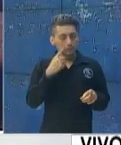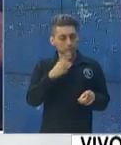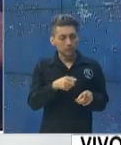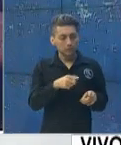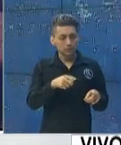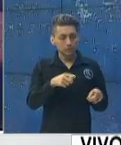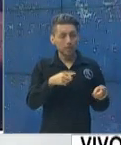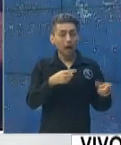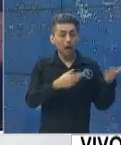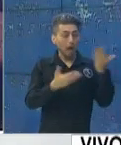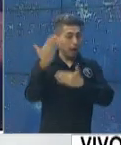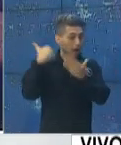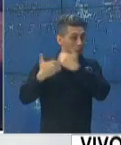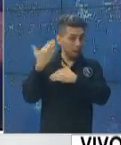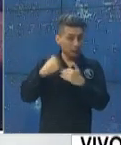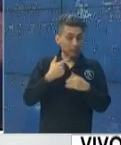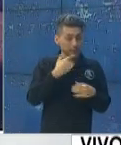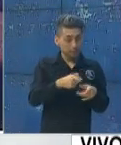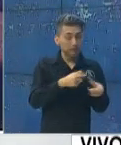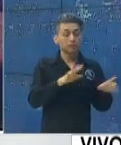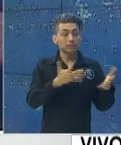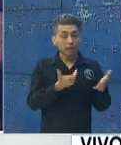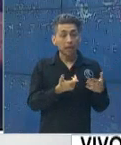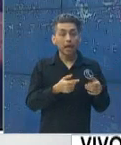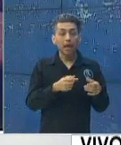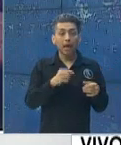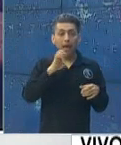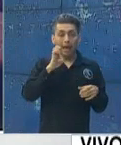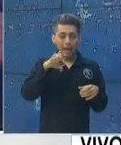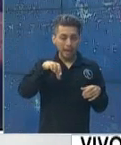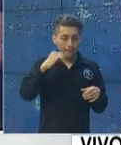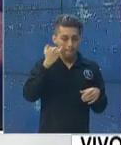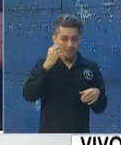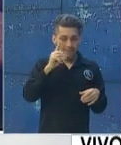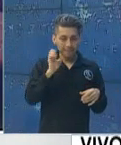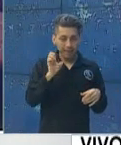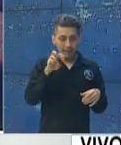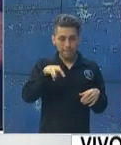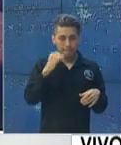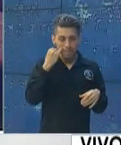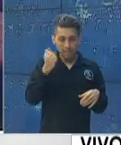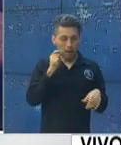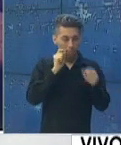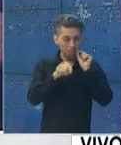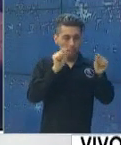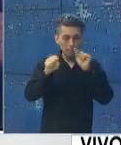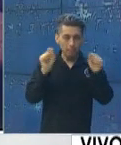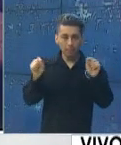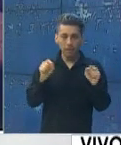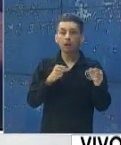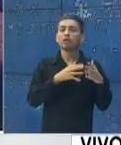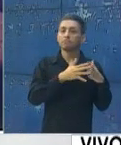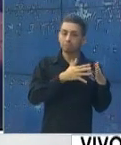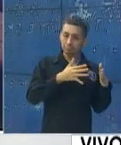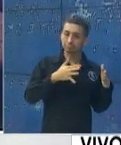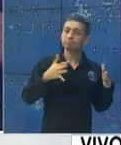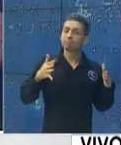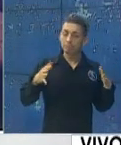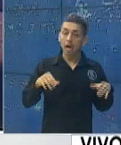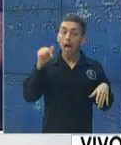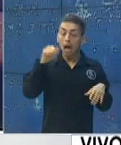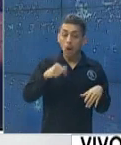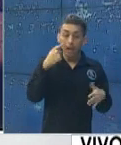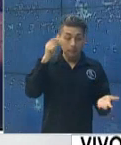lo que se venía manejando a nivel epidemiológico es lo que se está dando. Se espera que con el aumento de pruebas